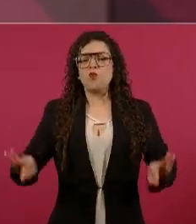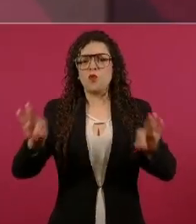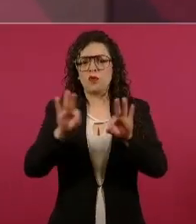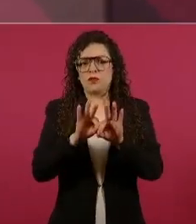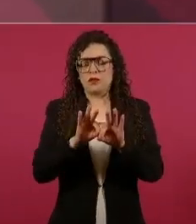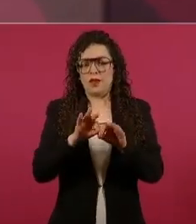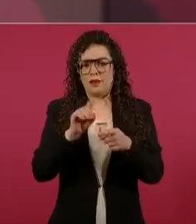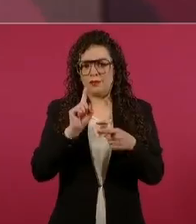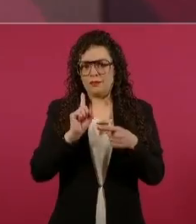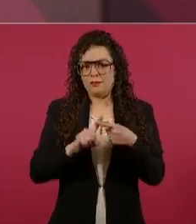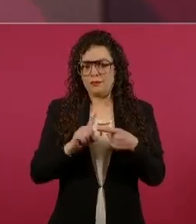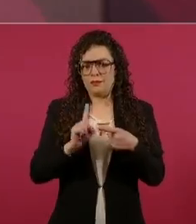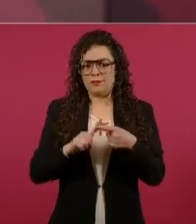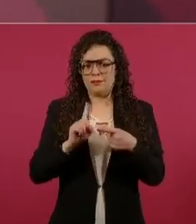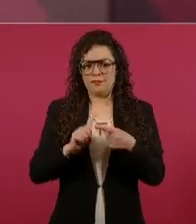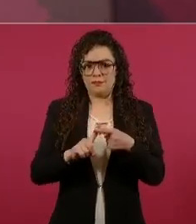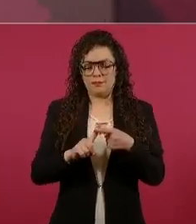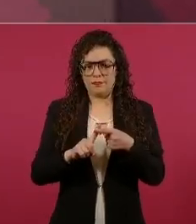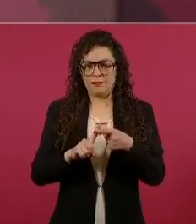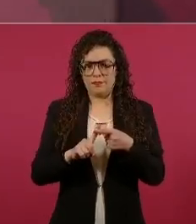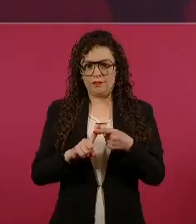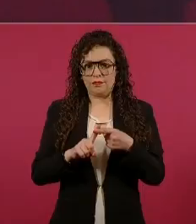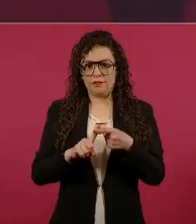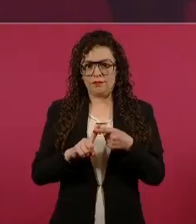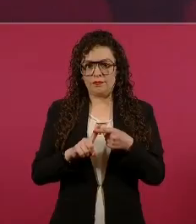paz es fruto de la justicia.